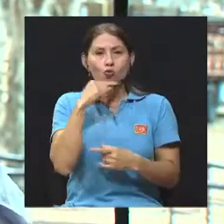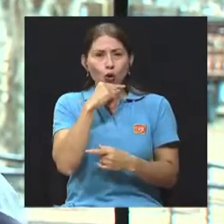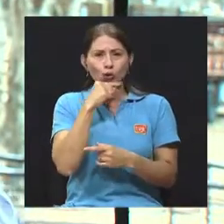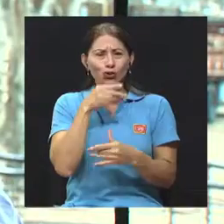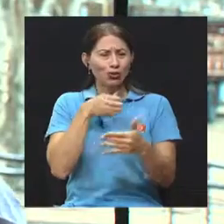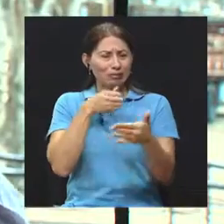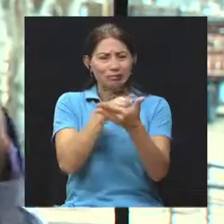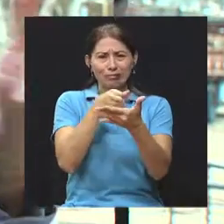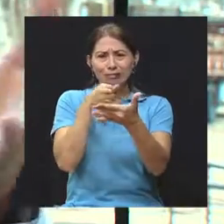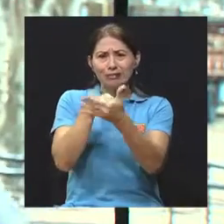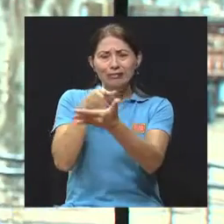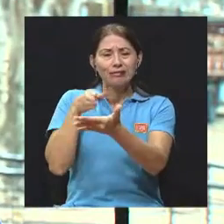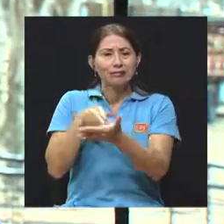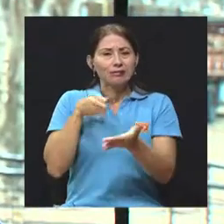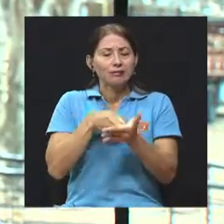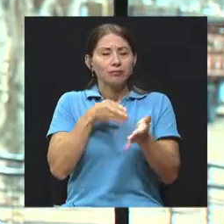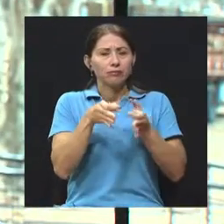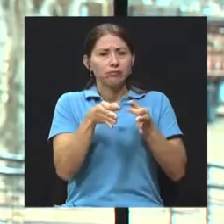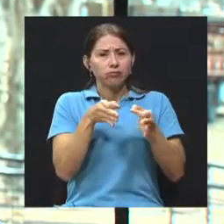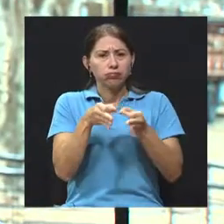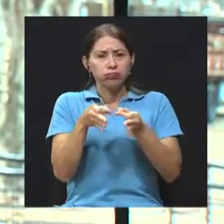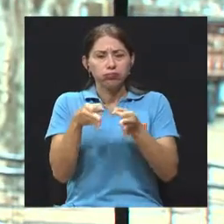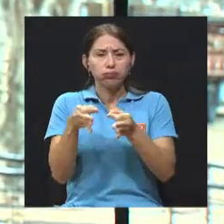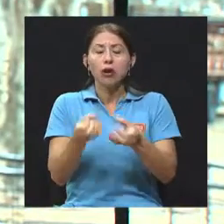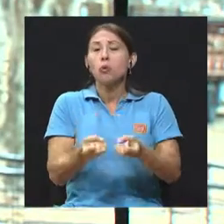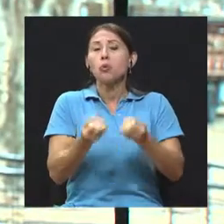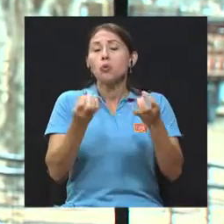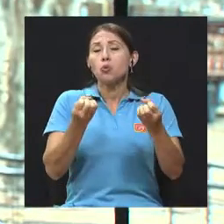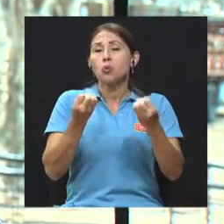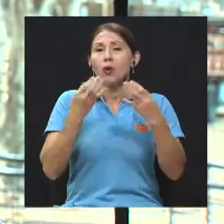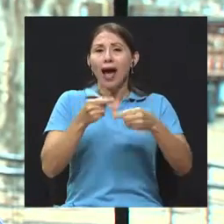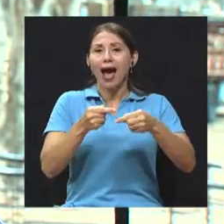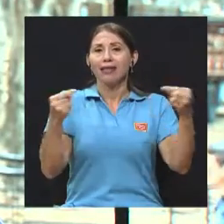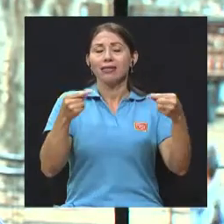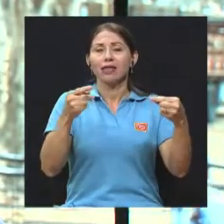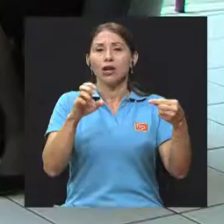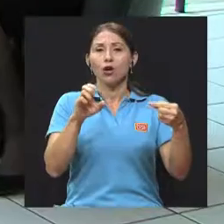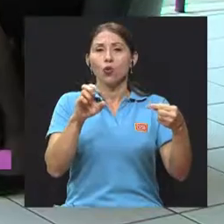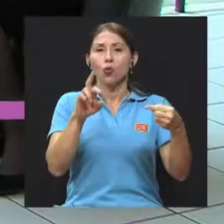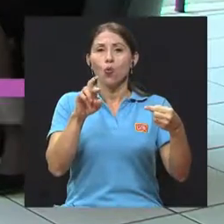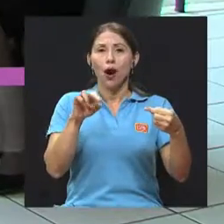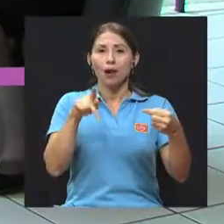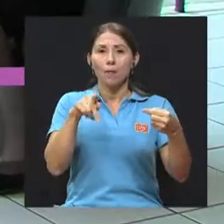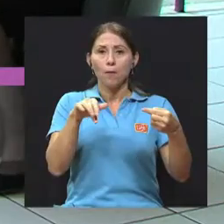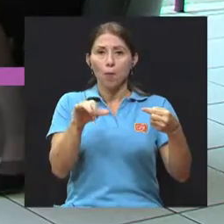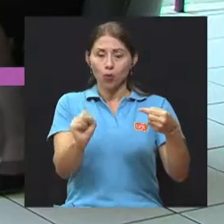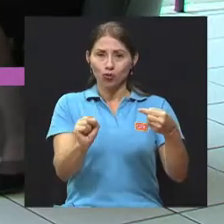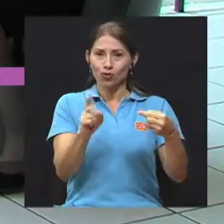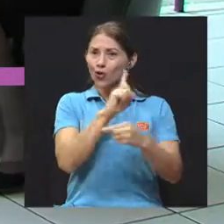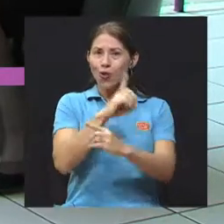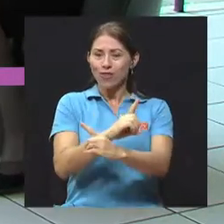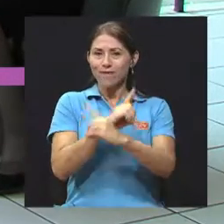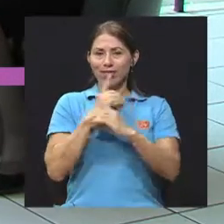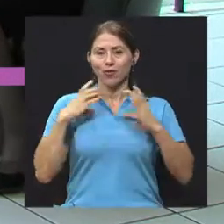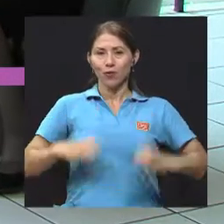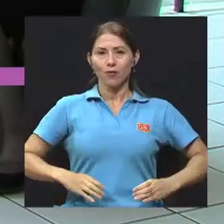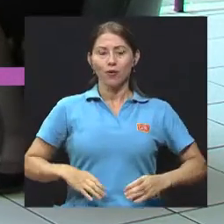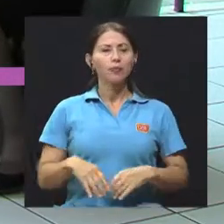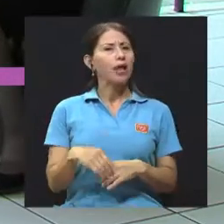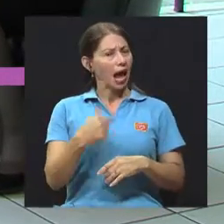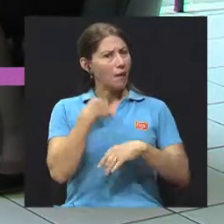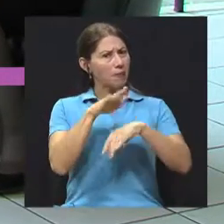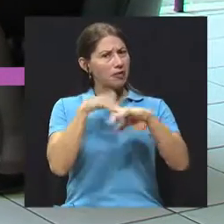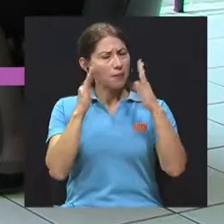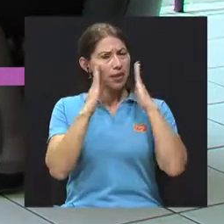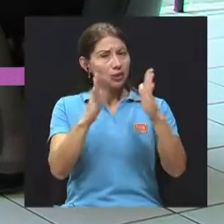Es una cantidad muy grande de anticuerpos. A mí me llama poderosamente la atención el hecho de que una persona que esté